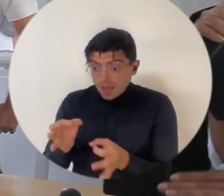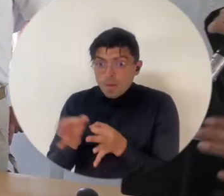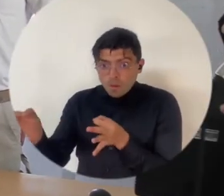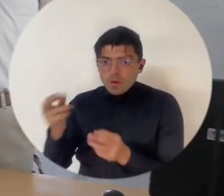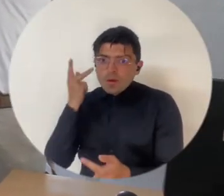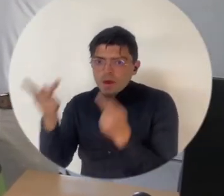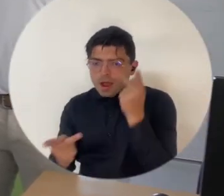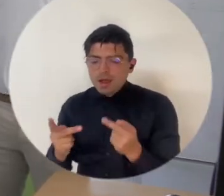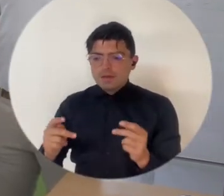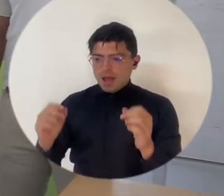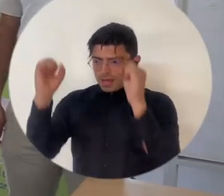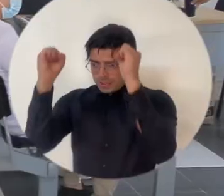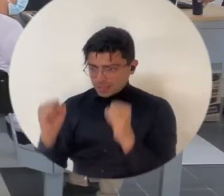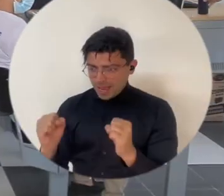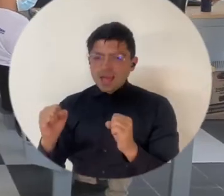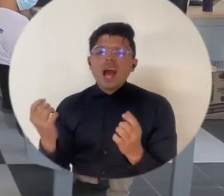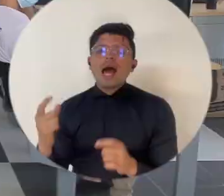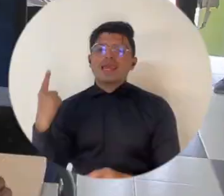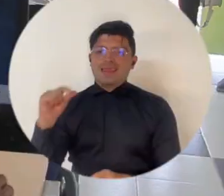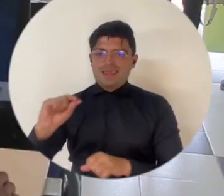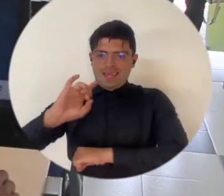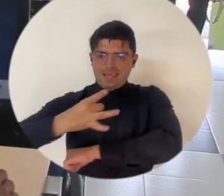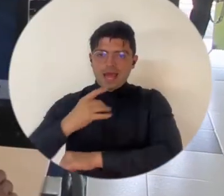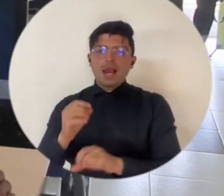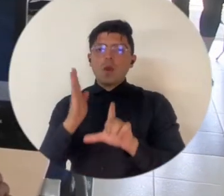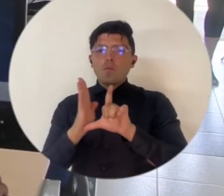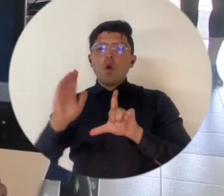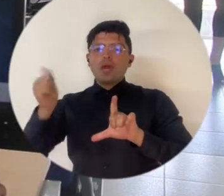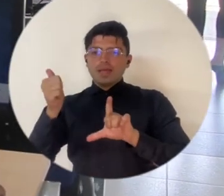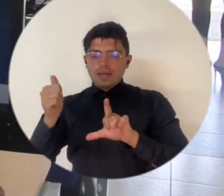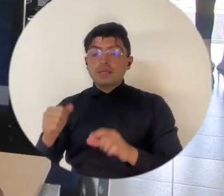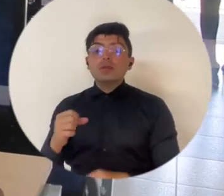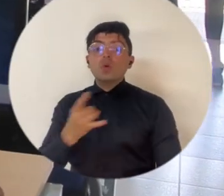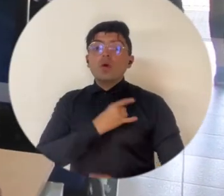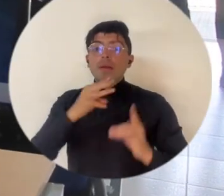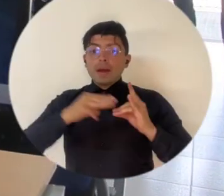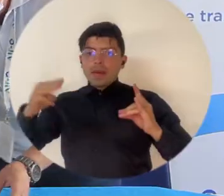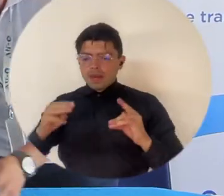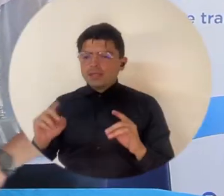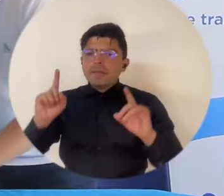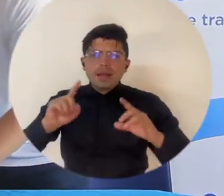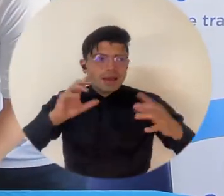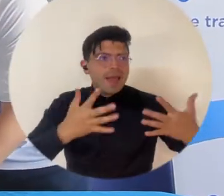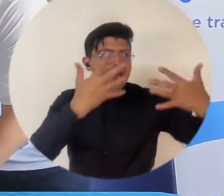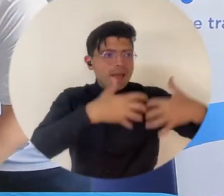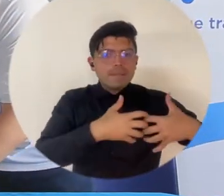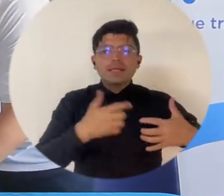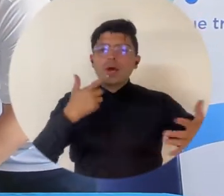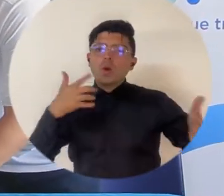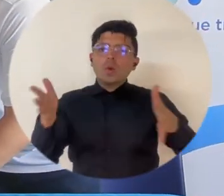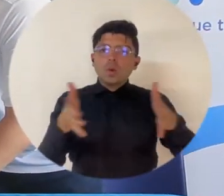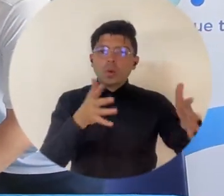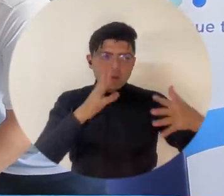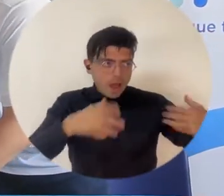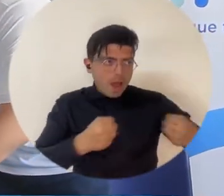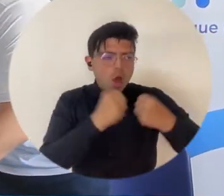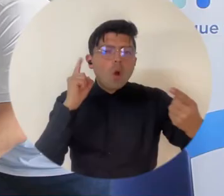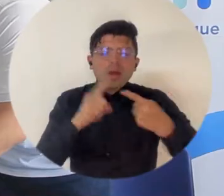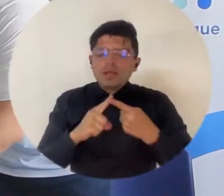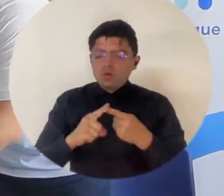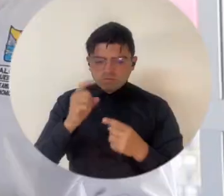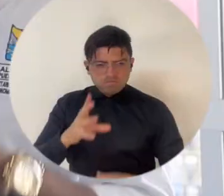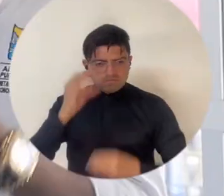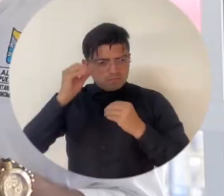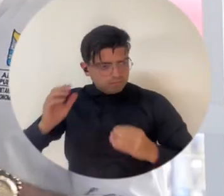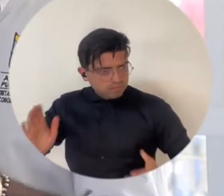se inauguró la sede digital Bloque 10 de Unimagdalena y se suscribió un convenio con la empresa AIRE para promover y fortalecer el aprendizaje, las